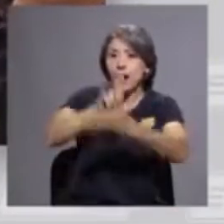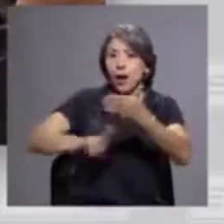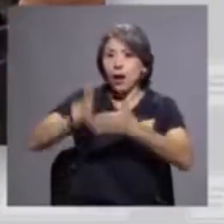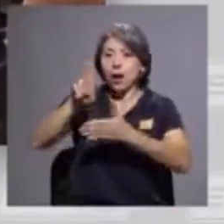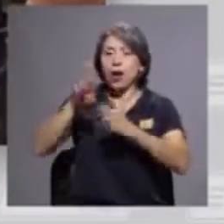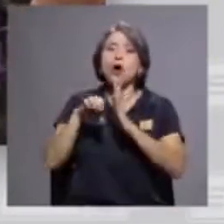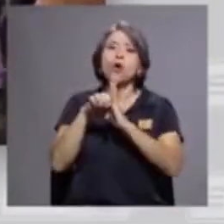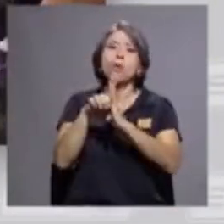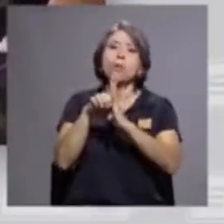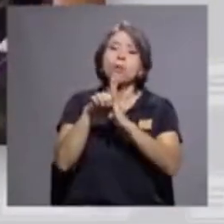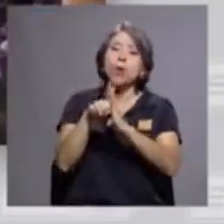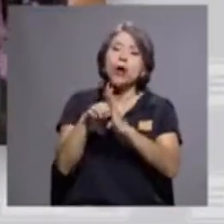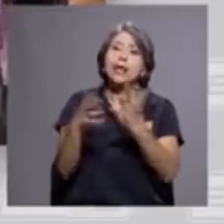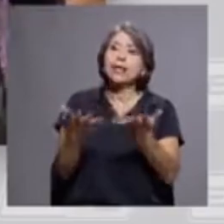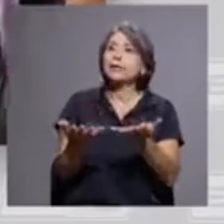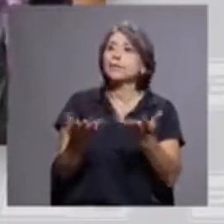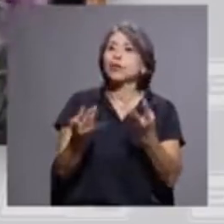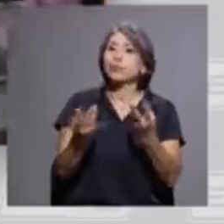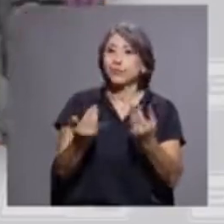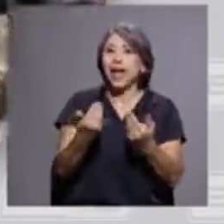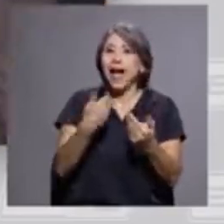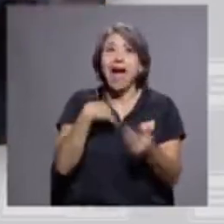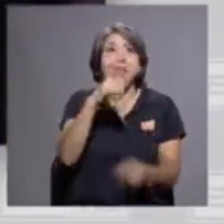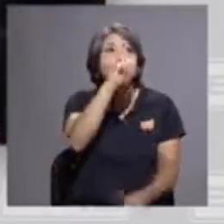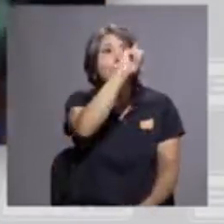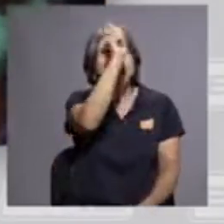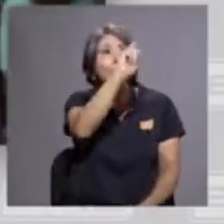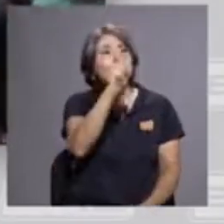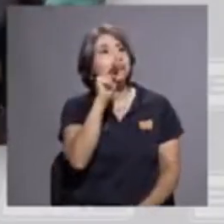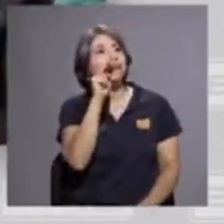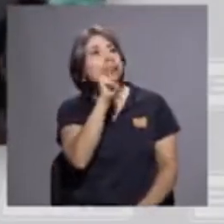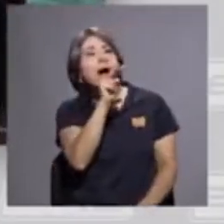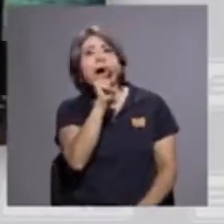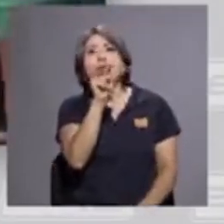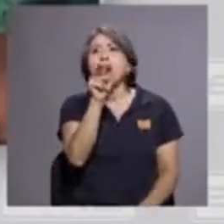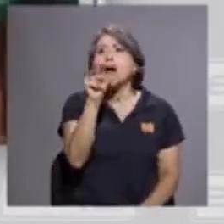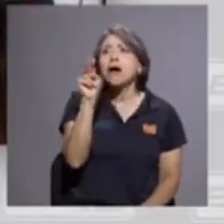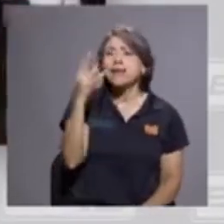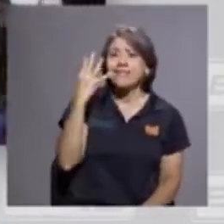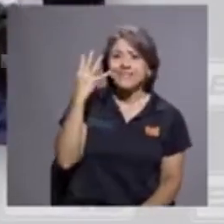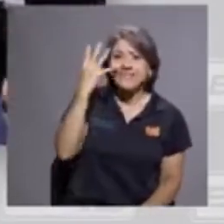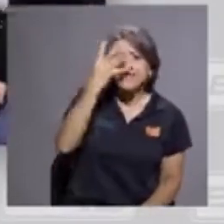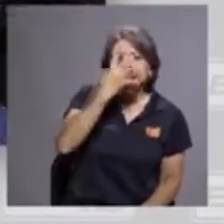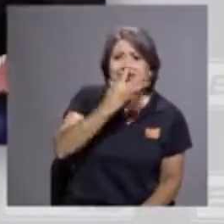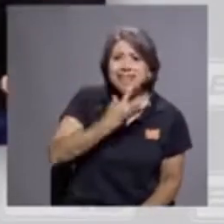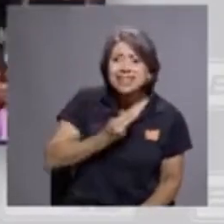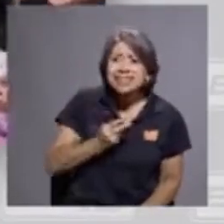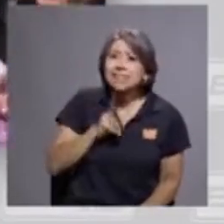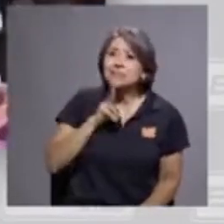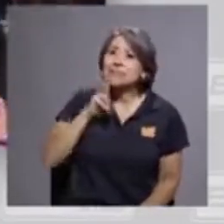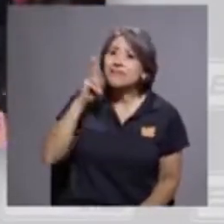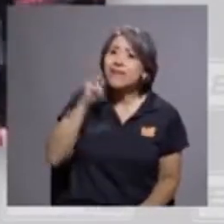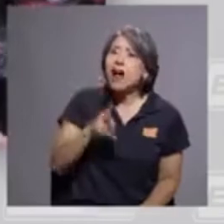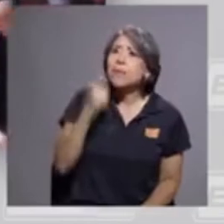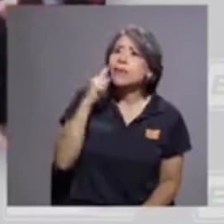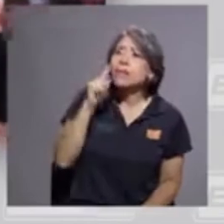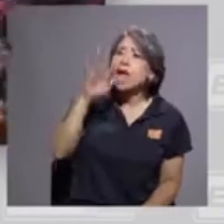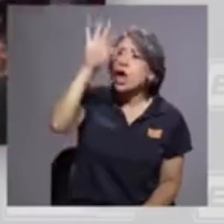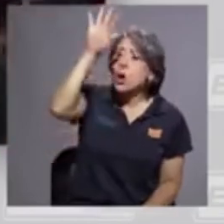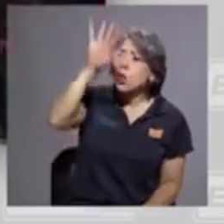ejemplo, hay expresiones bellísimas, o sea, hay unos murales realmente que son